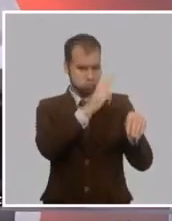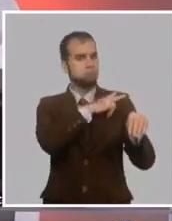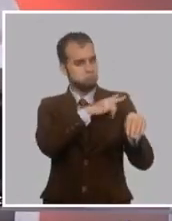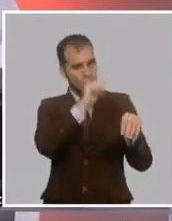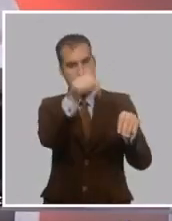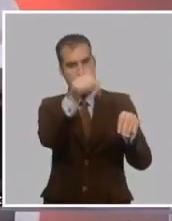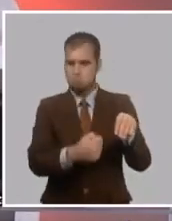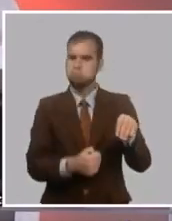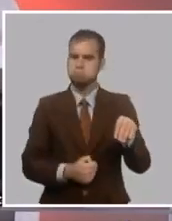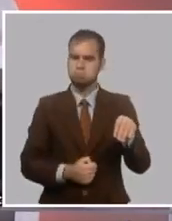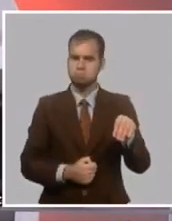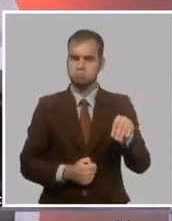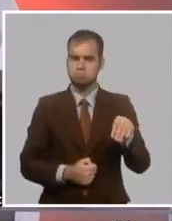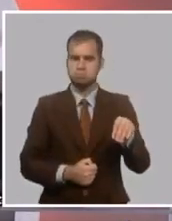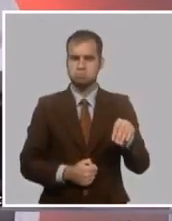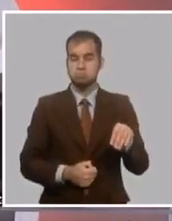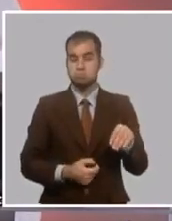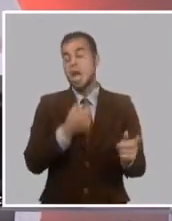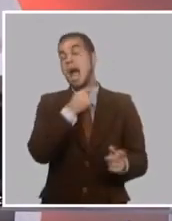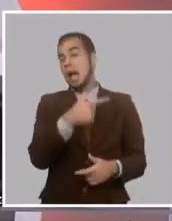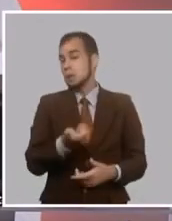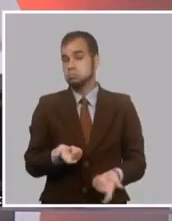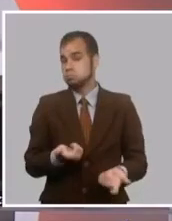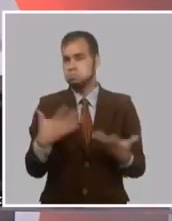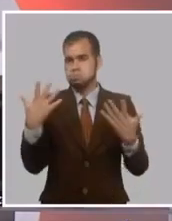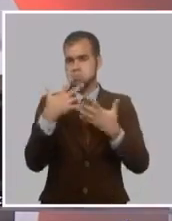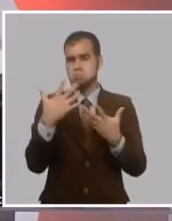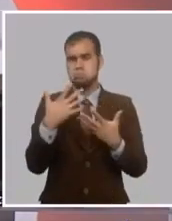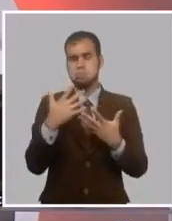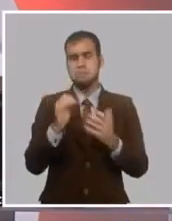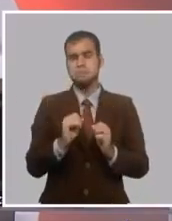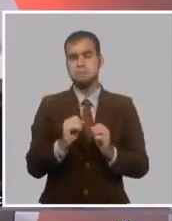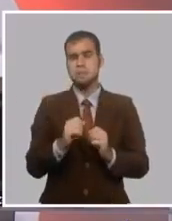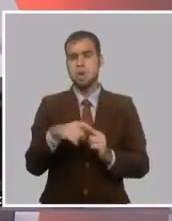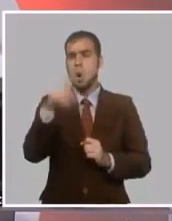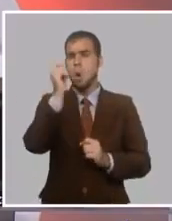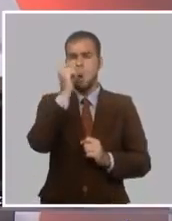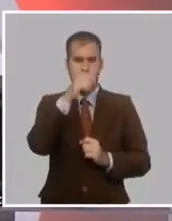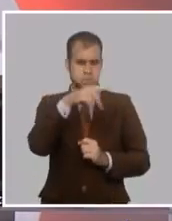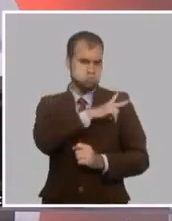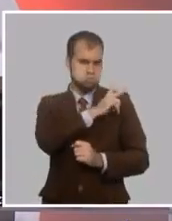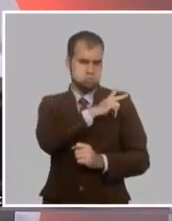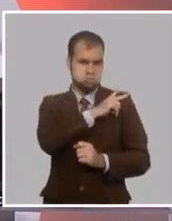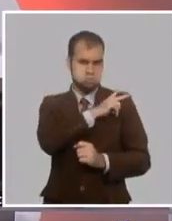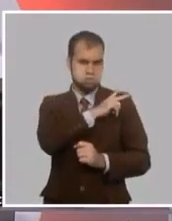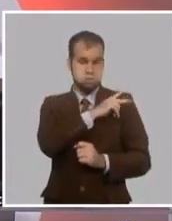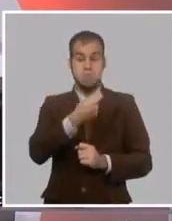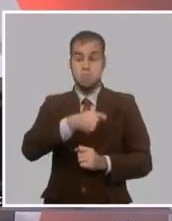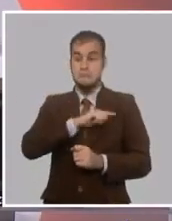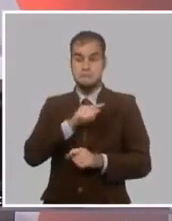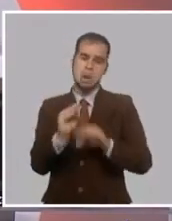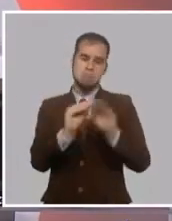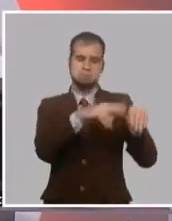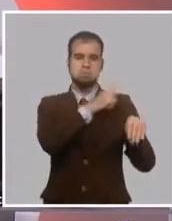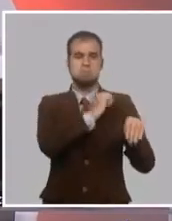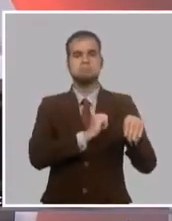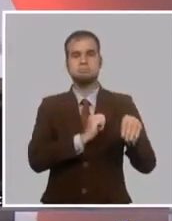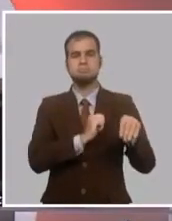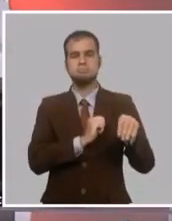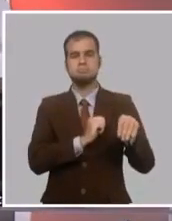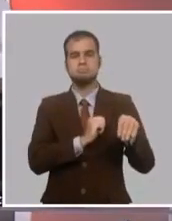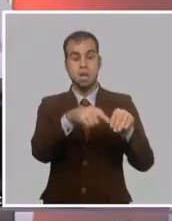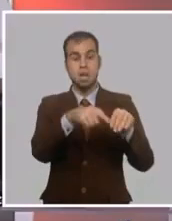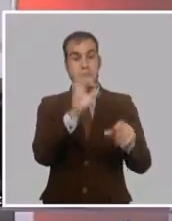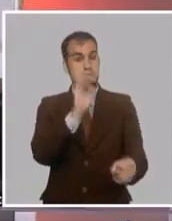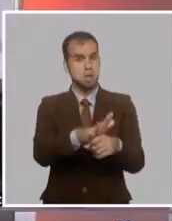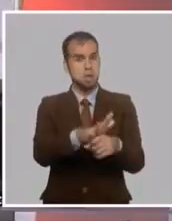de Miró Algeter, que fue uno, inclusive, no solo fue uno de los generales catalán y enemigo de la monarquía, sino que además fue después uno de